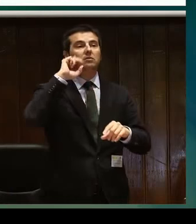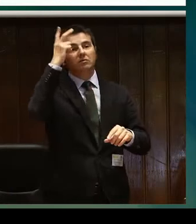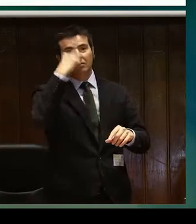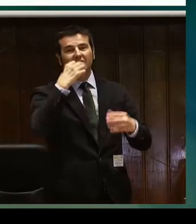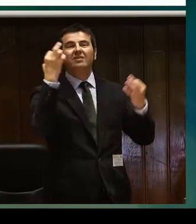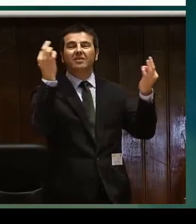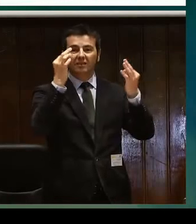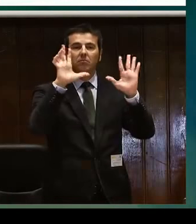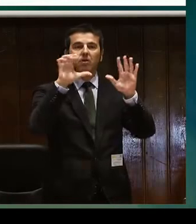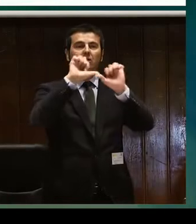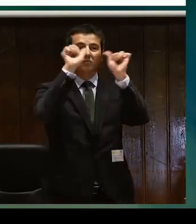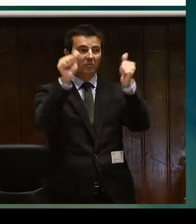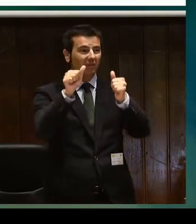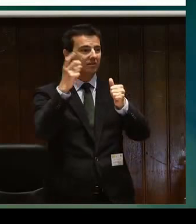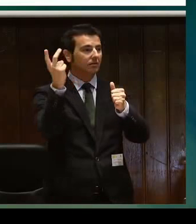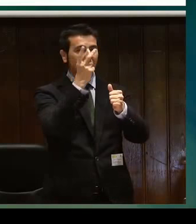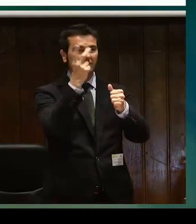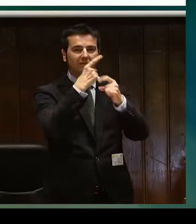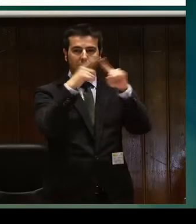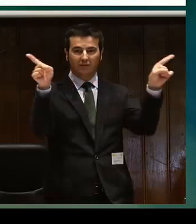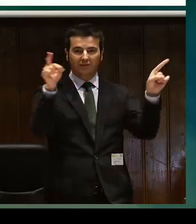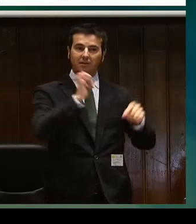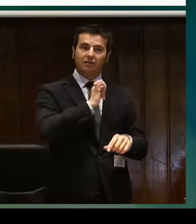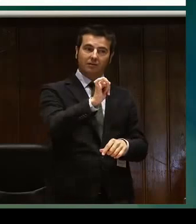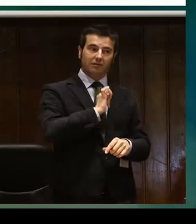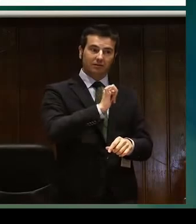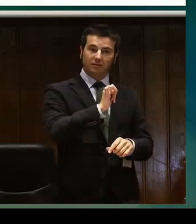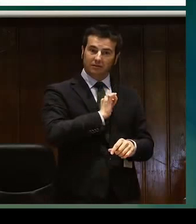Entonces, la cultura de las personas sordociegas.